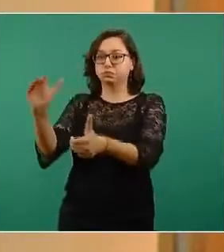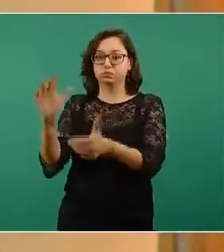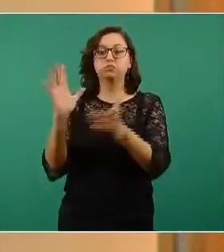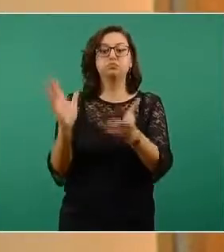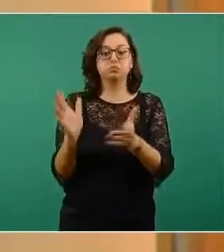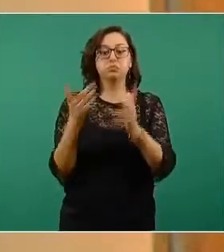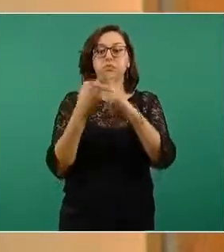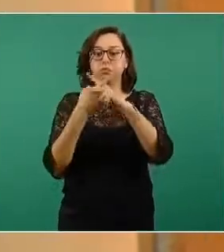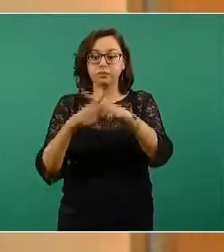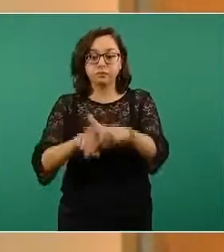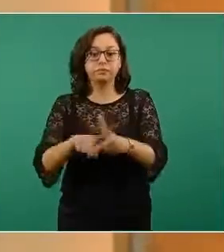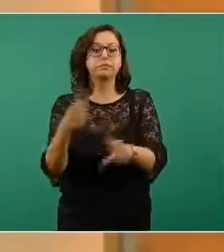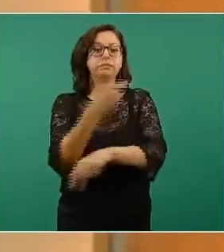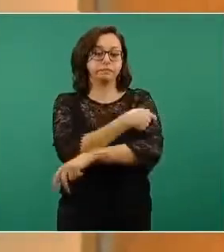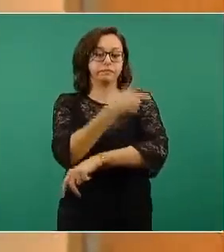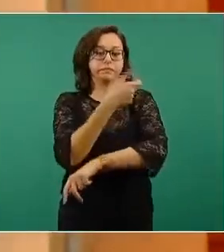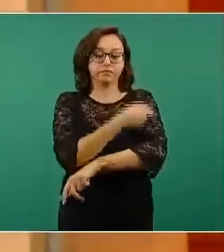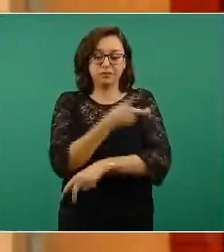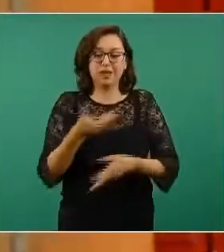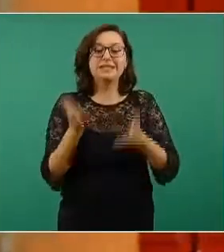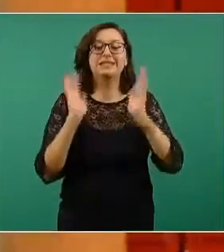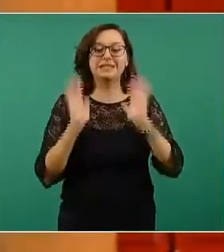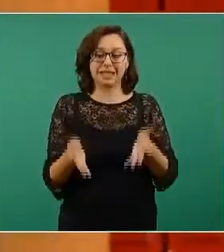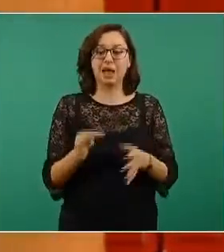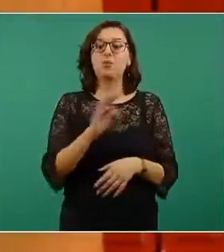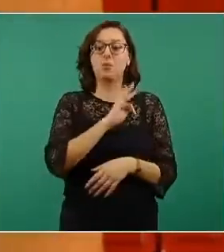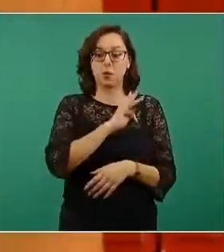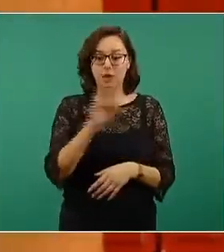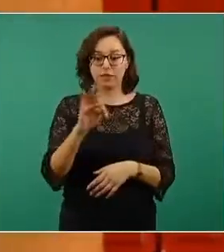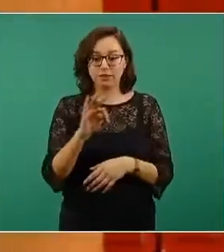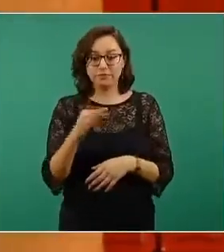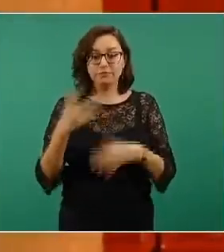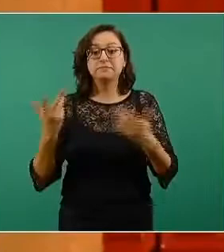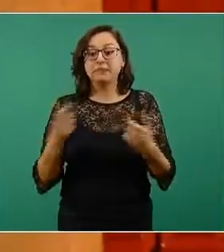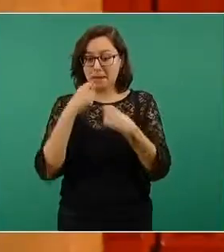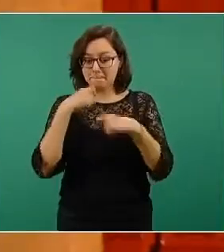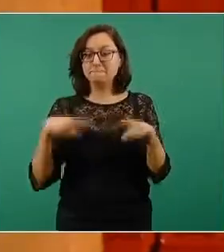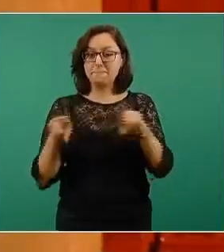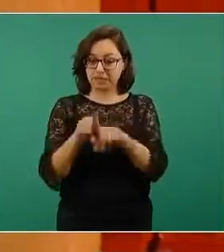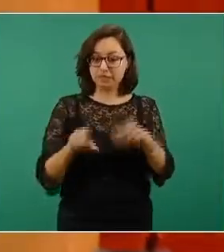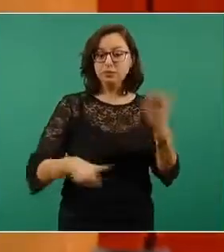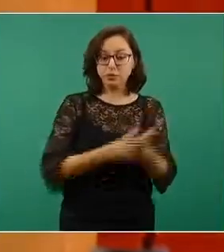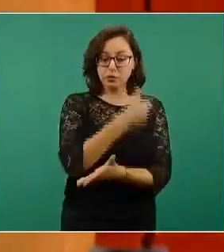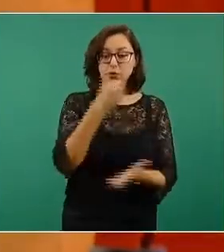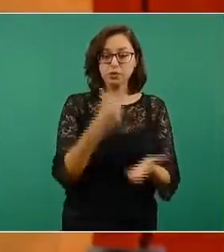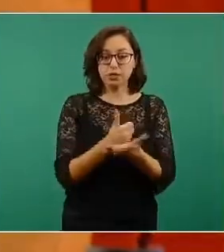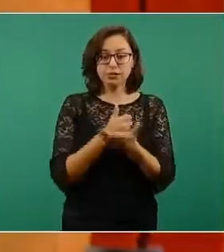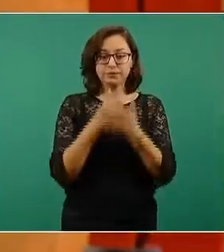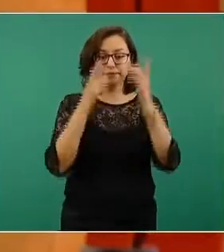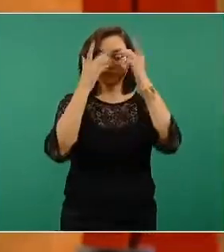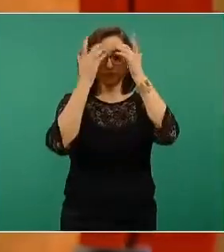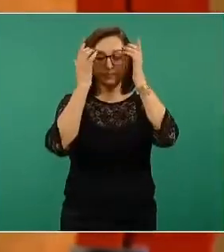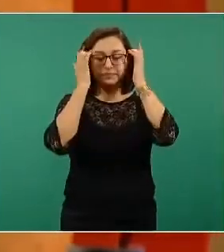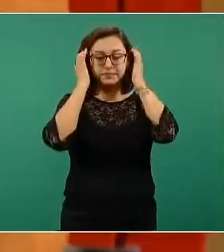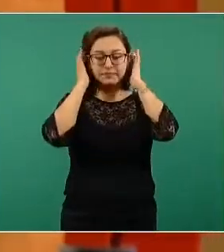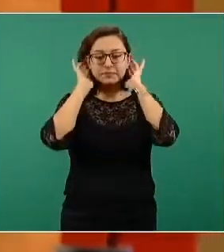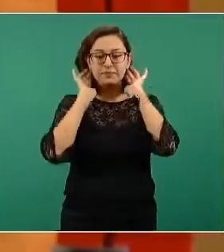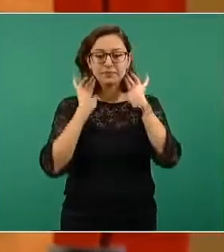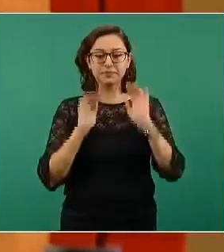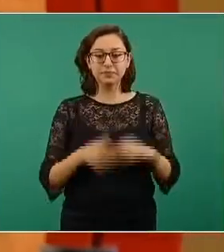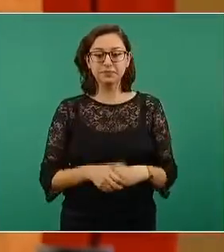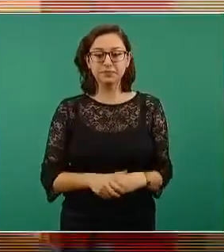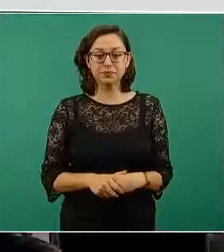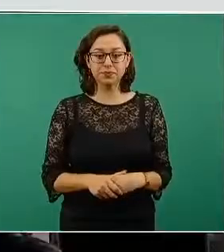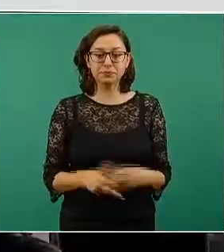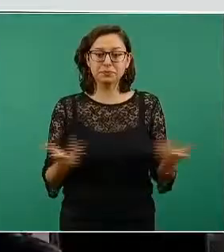vacunación. Y ahora lo vamos a poder hacer en ciudades. Y aquí destaco algo que el presidente también ya ha comentado, en torno a